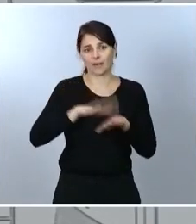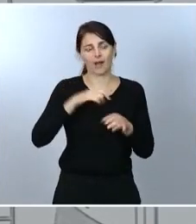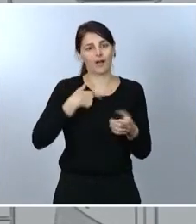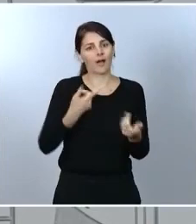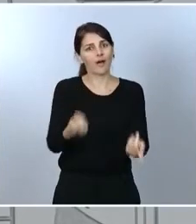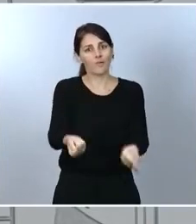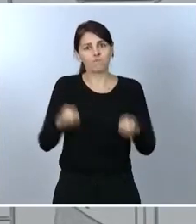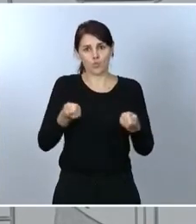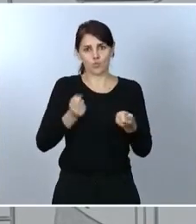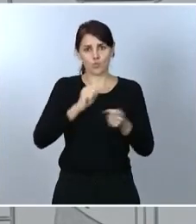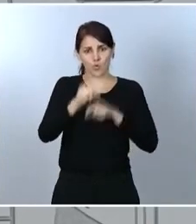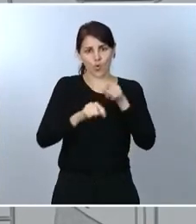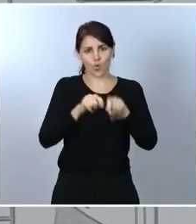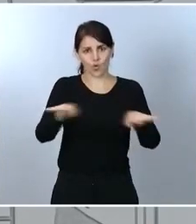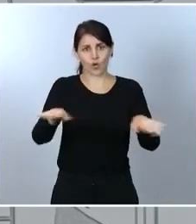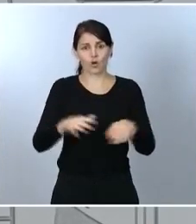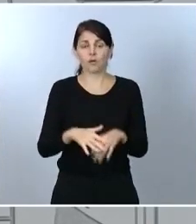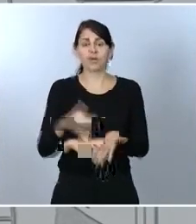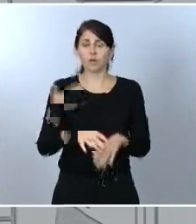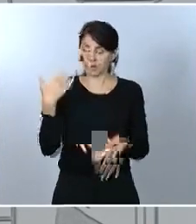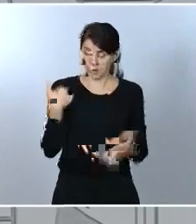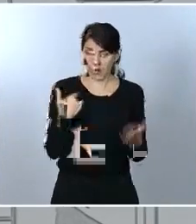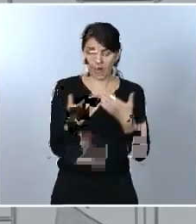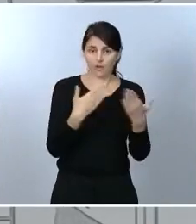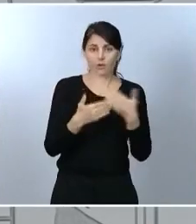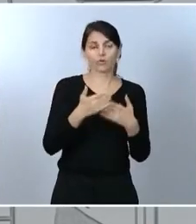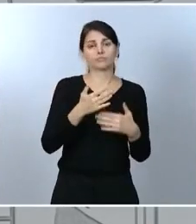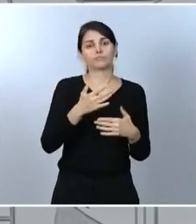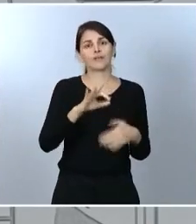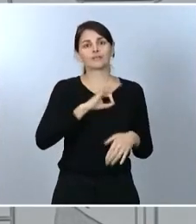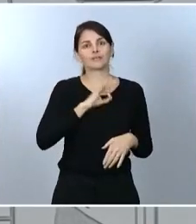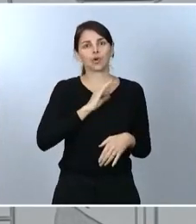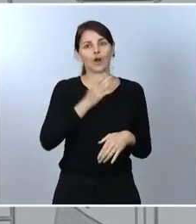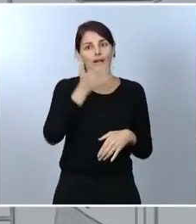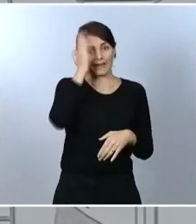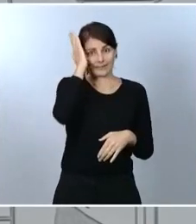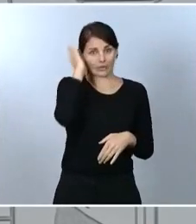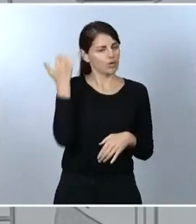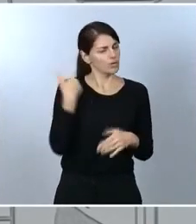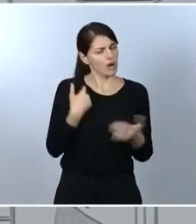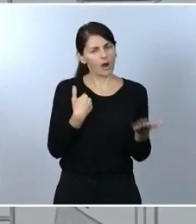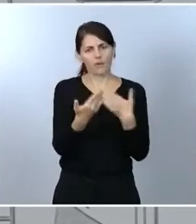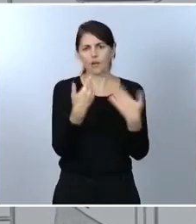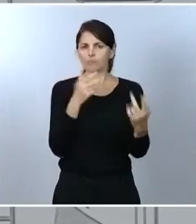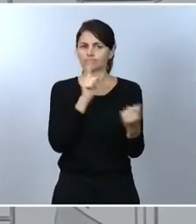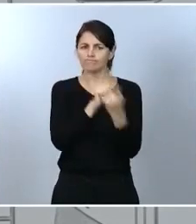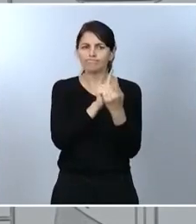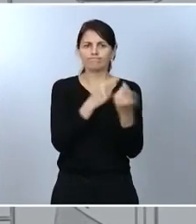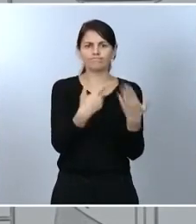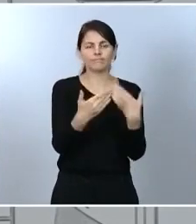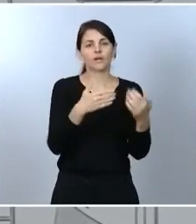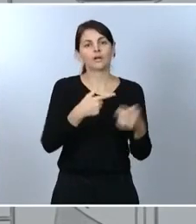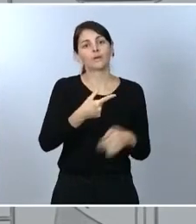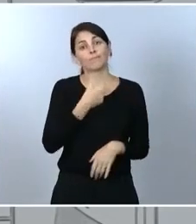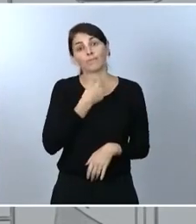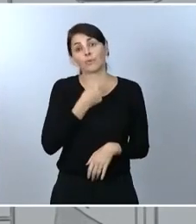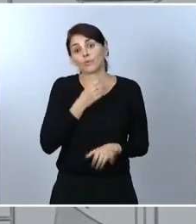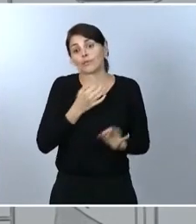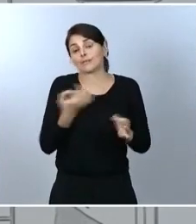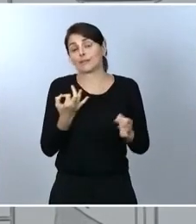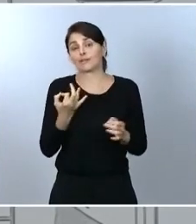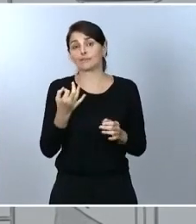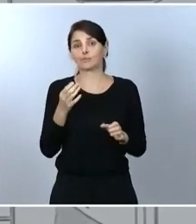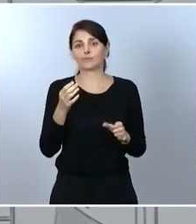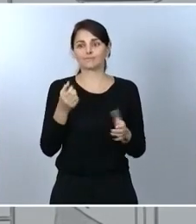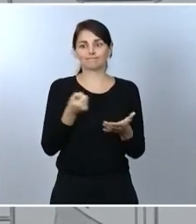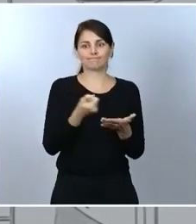con el líder de la oposición, con el señor Casado, y me gustaría que pudiéramos contar con el apoyo de los representantes